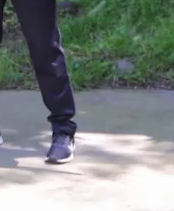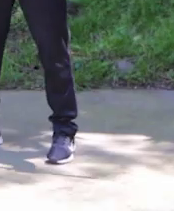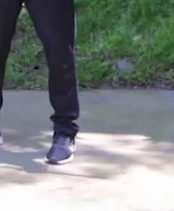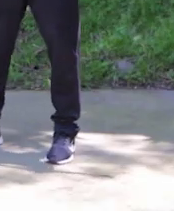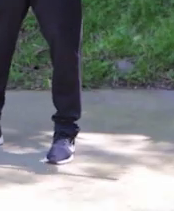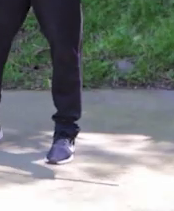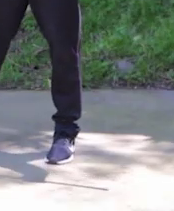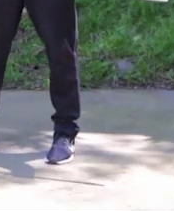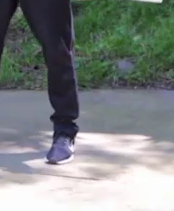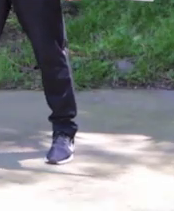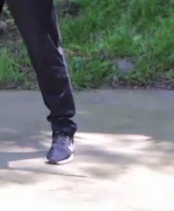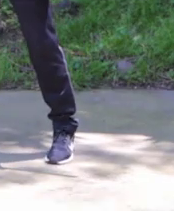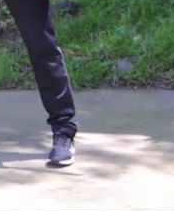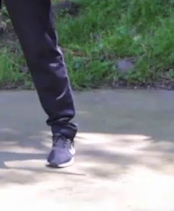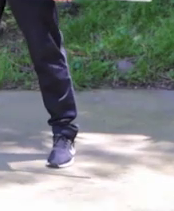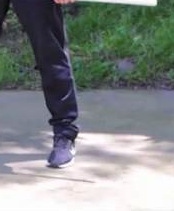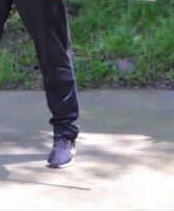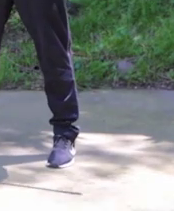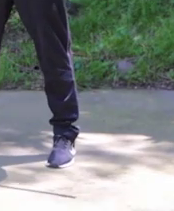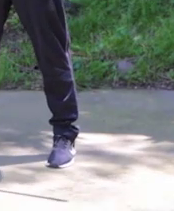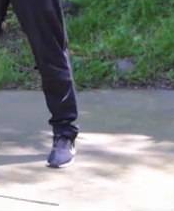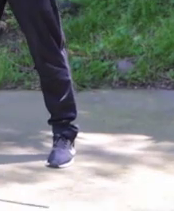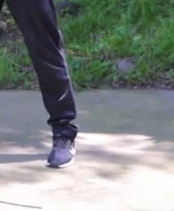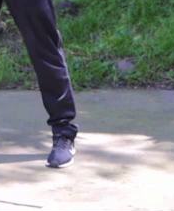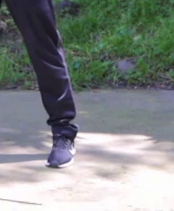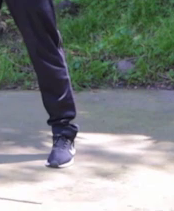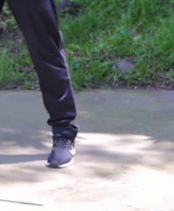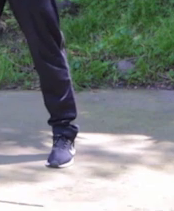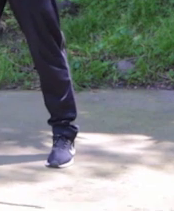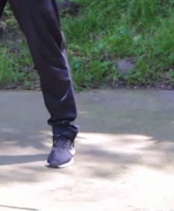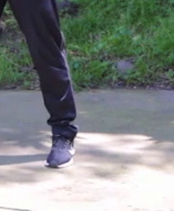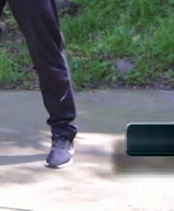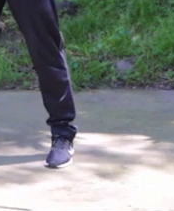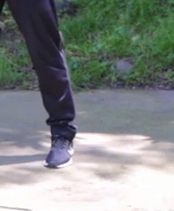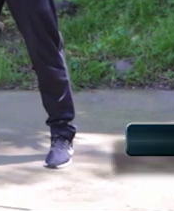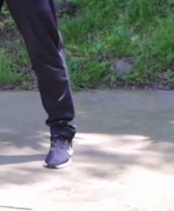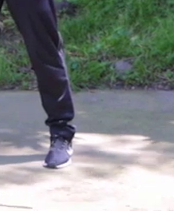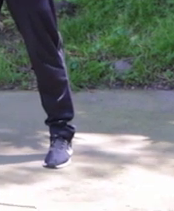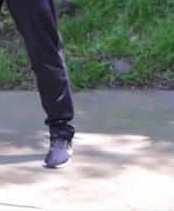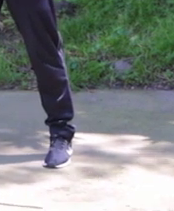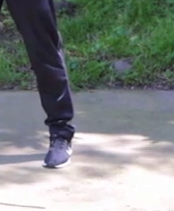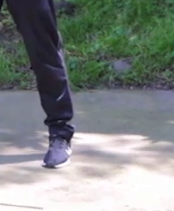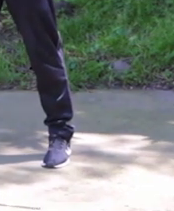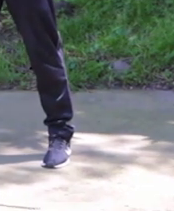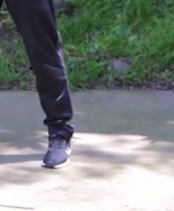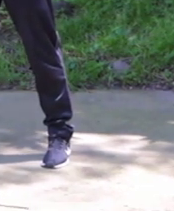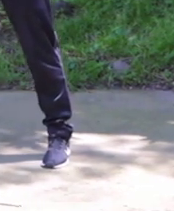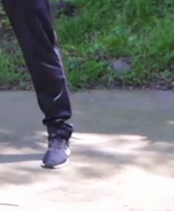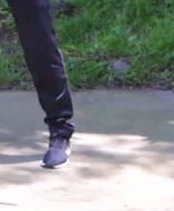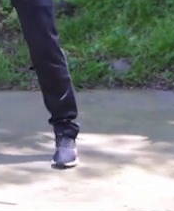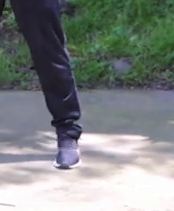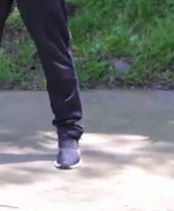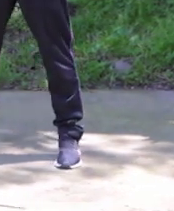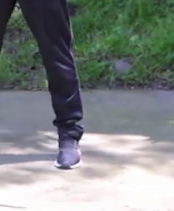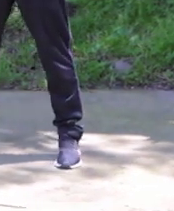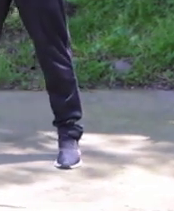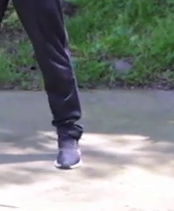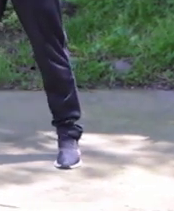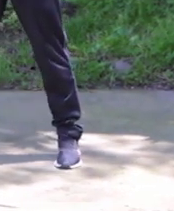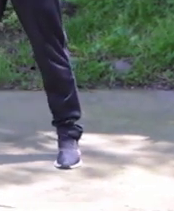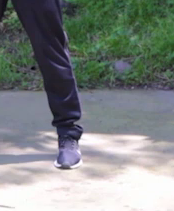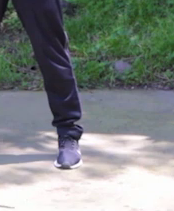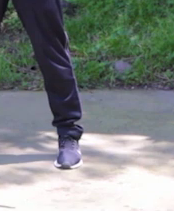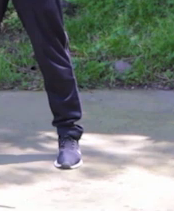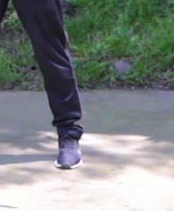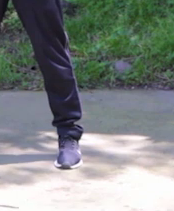Vamos a trabajar hombro. Vamos a agarrar ya sea un palo de escoba o una toalla. De tal manera que